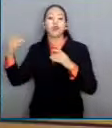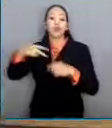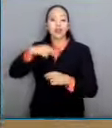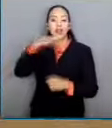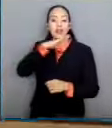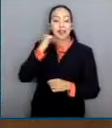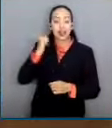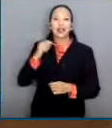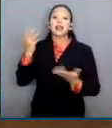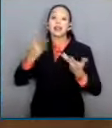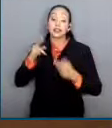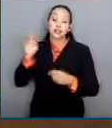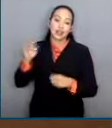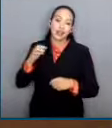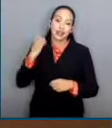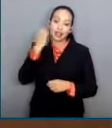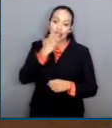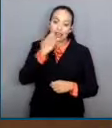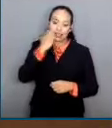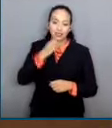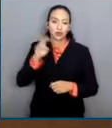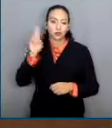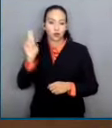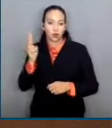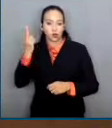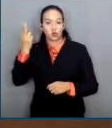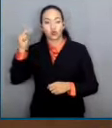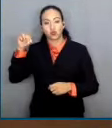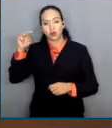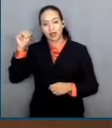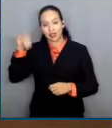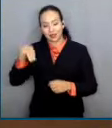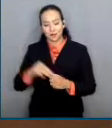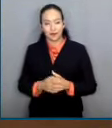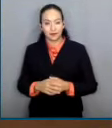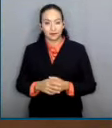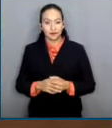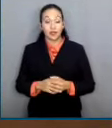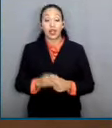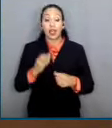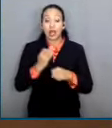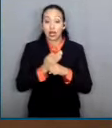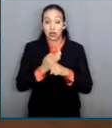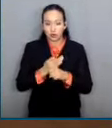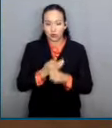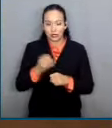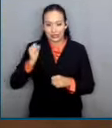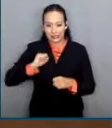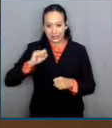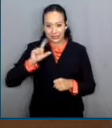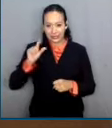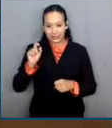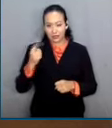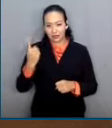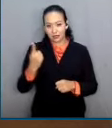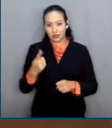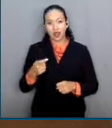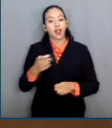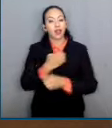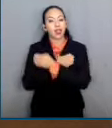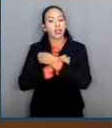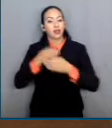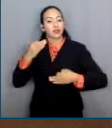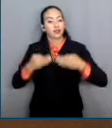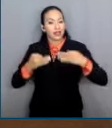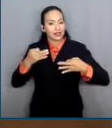Derecho de la UNAM. La educación jurídica en el siglo XXI se enfrenta a múltiples retos,